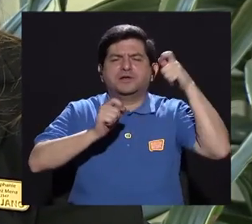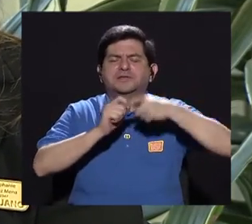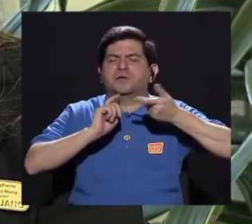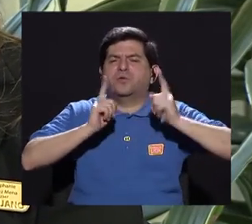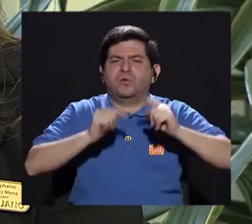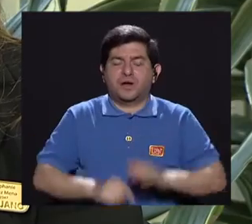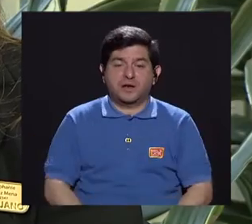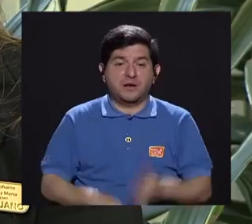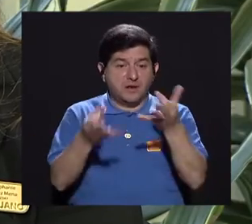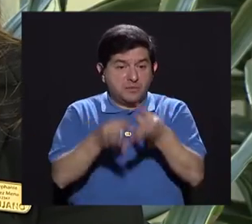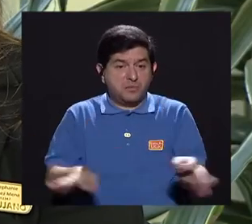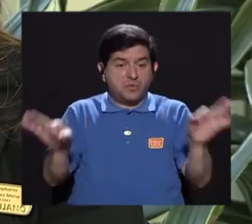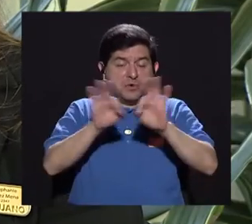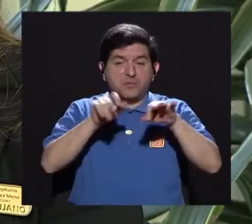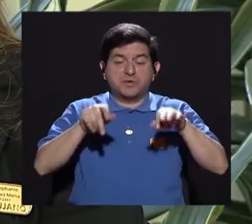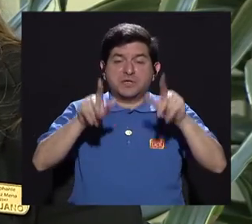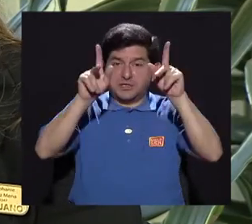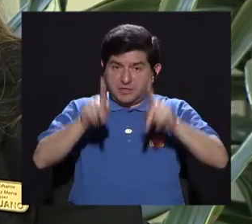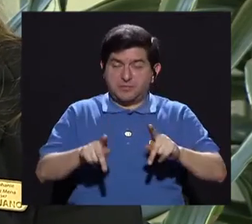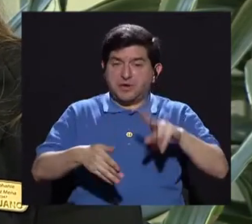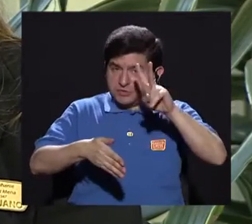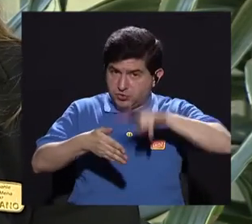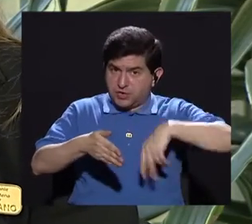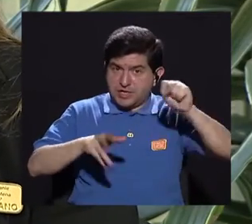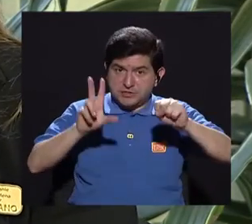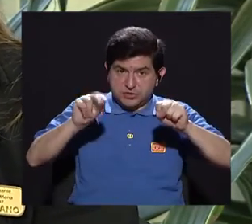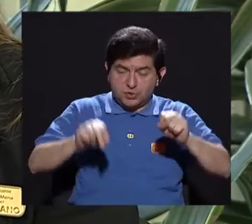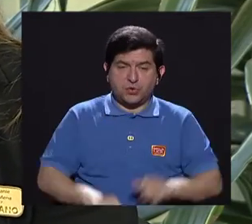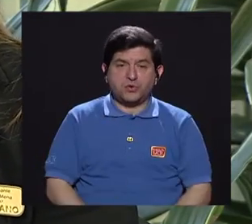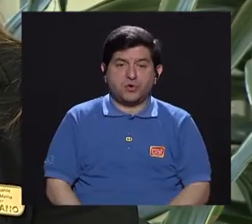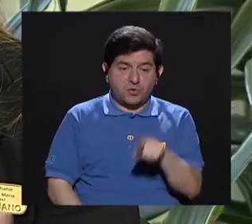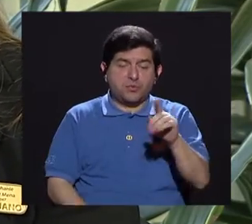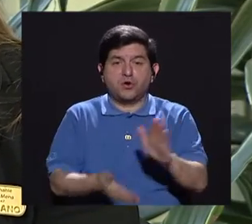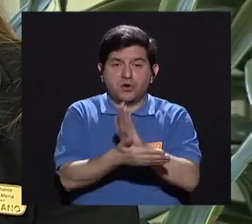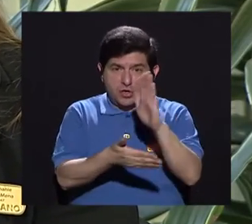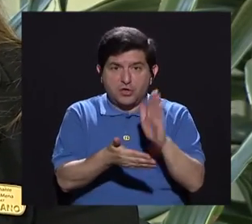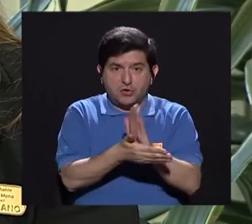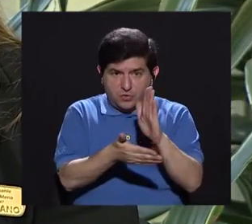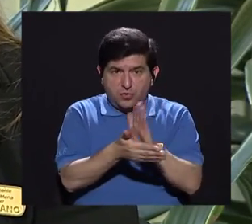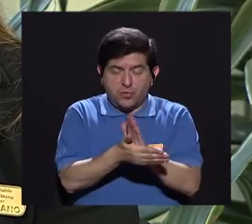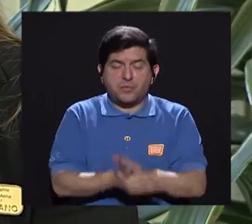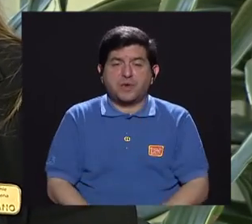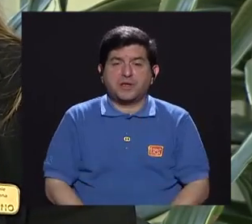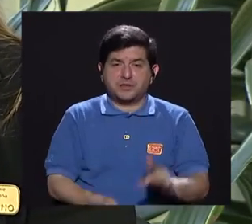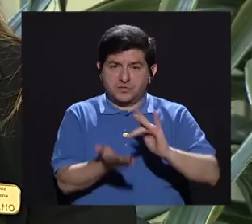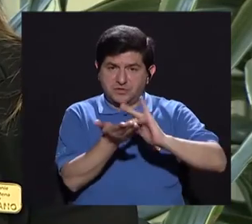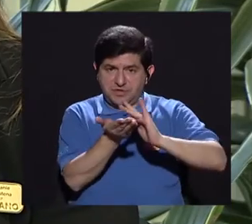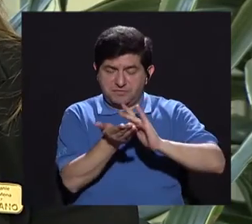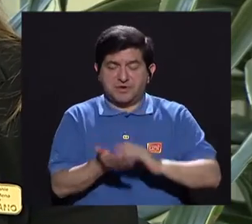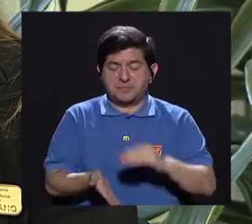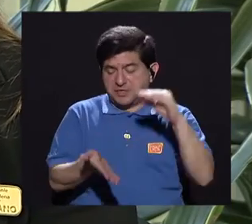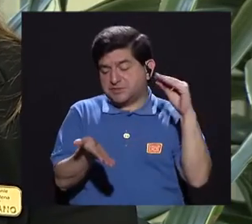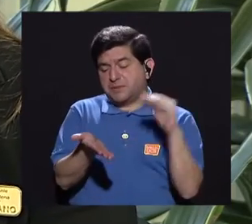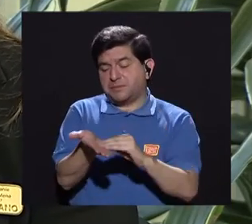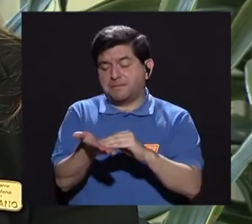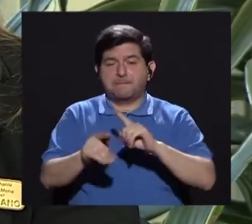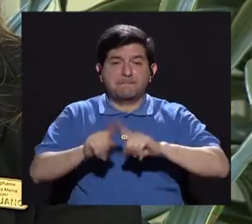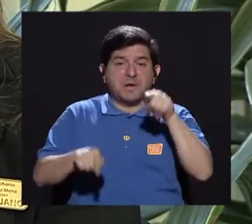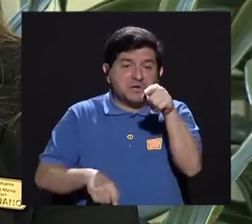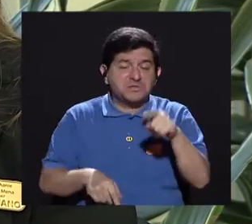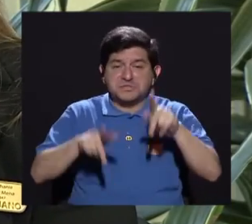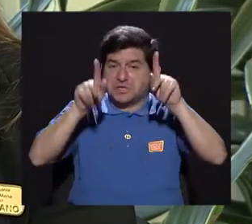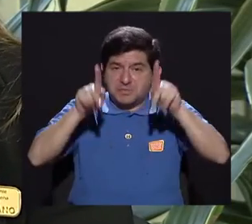importante saber si el paciente sabe leer o no, porque las etiquetas de farmacia se da el medicamento, di, pero si no saben leer, ¿cómo hacen?